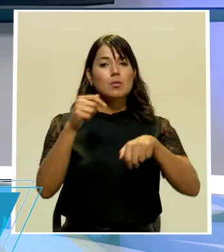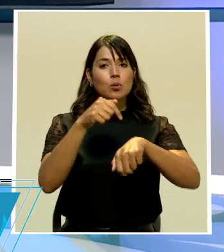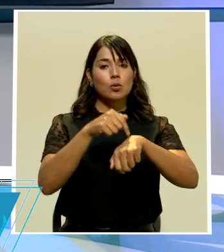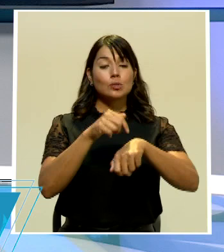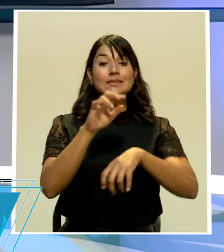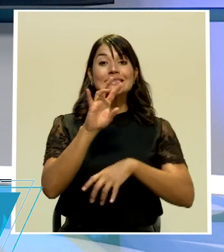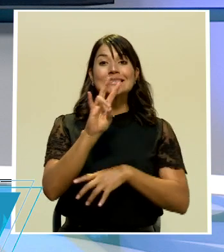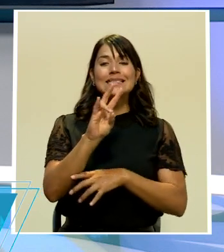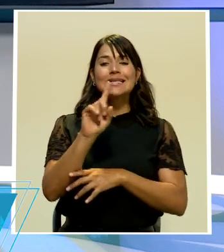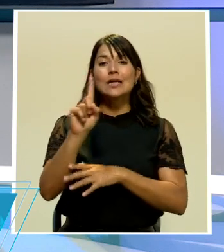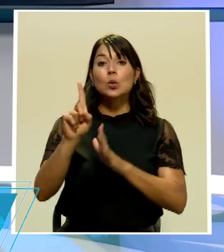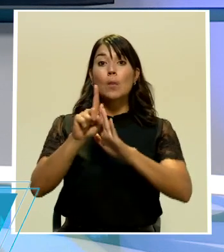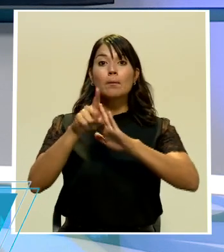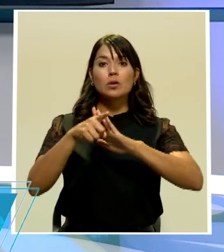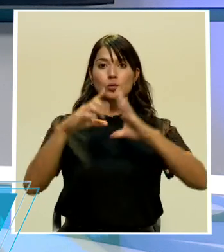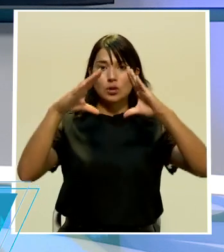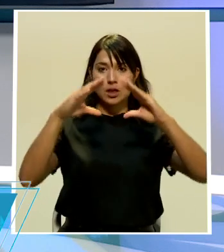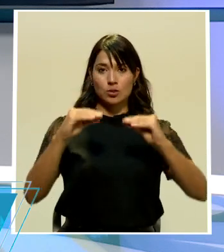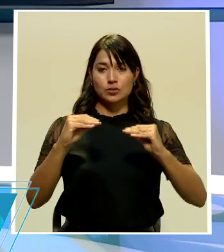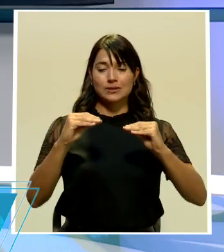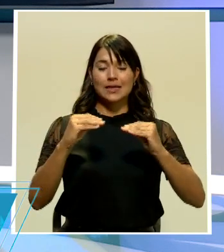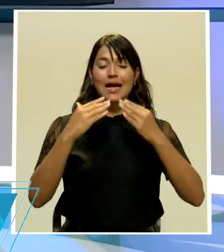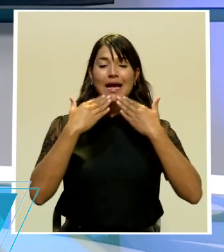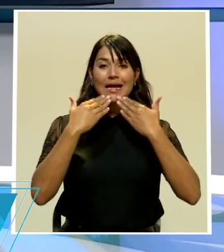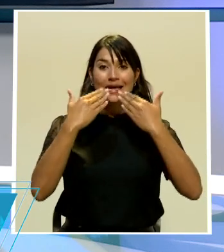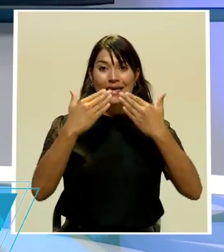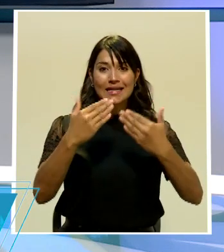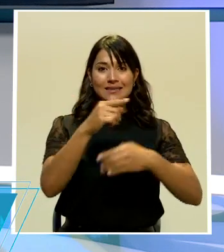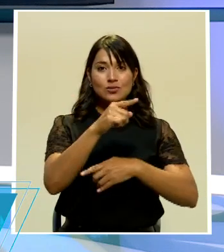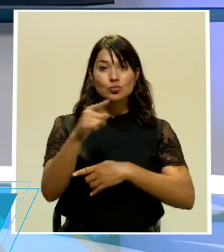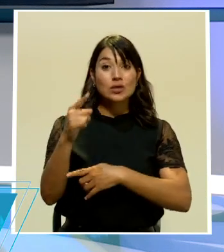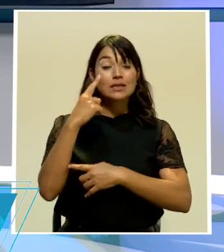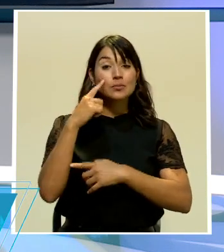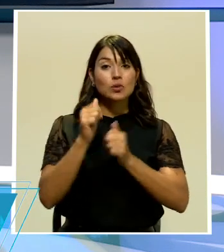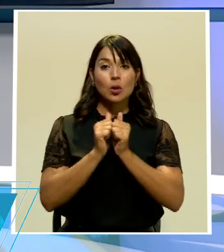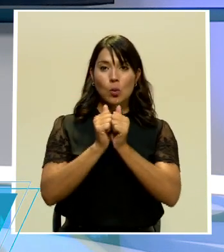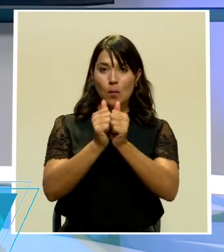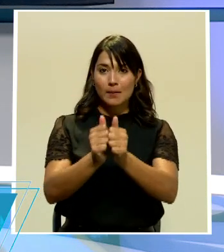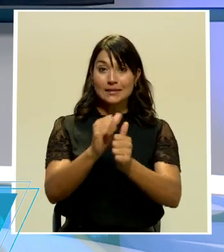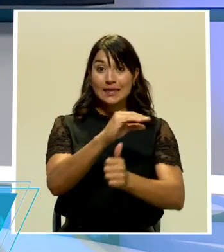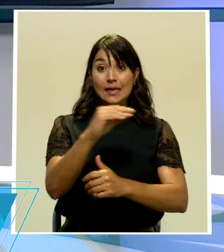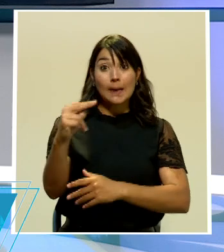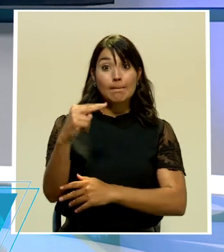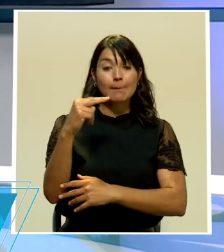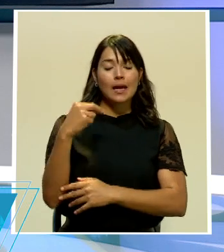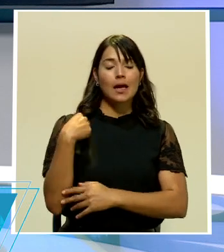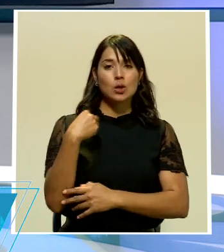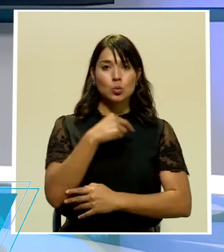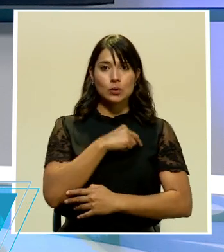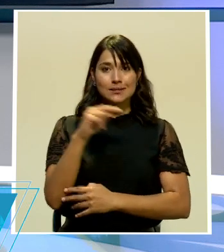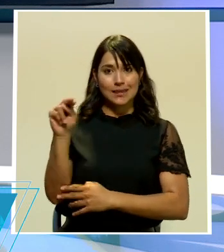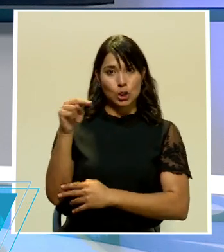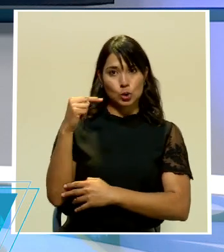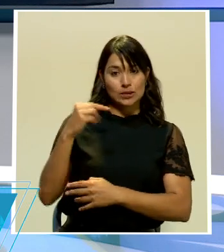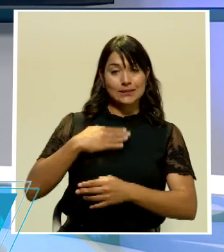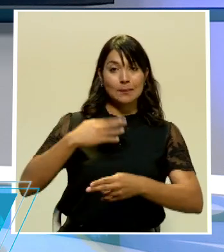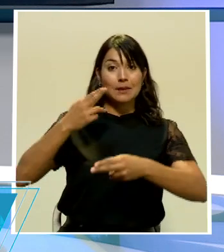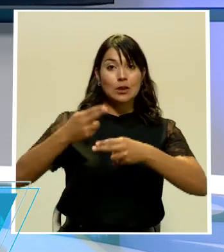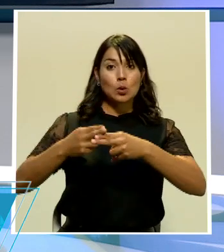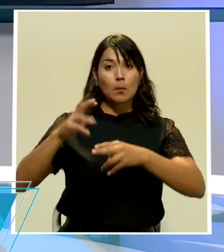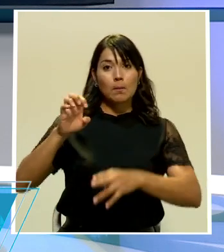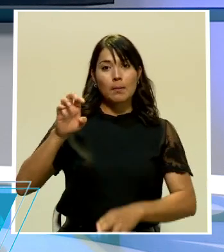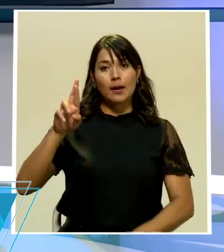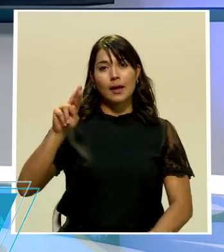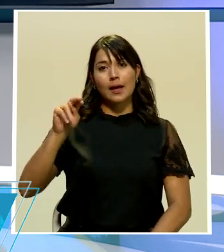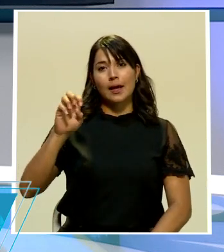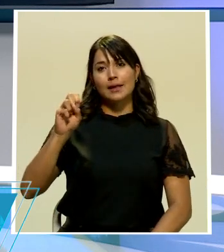7 de la noche con un minuto. Les agradecemos que nos acompañen y que se informen con nosotros. Soy Ernesto